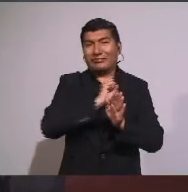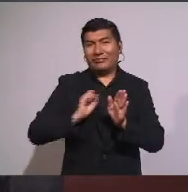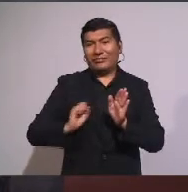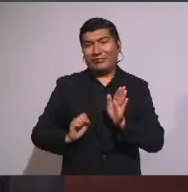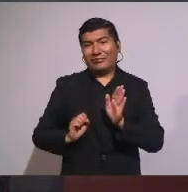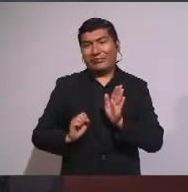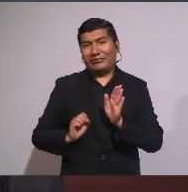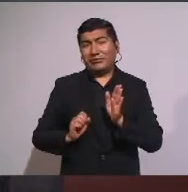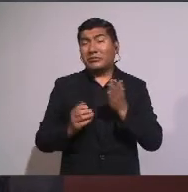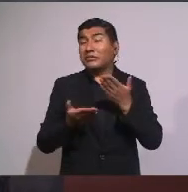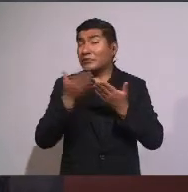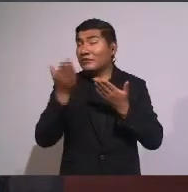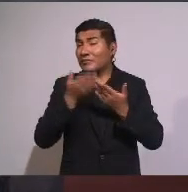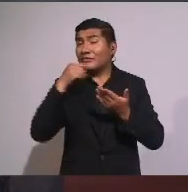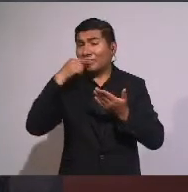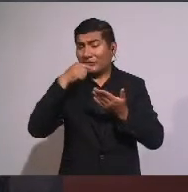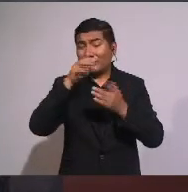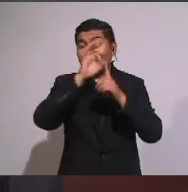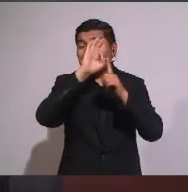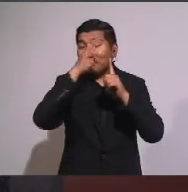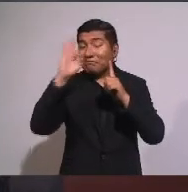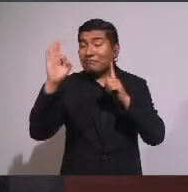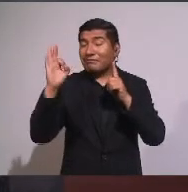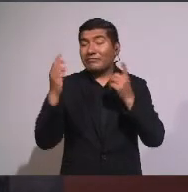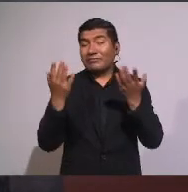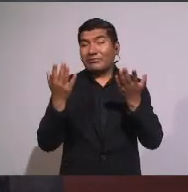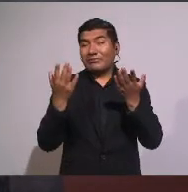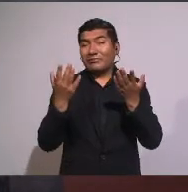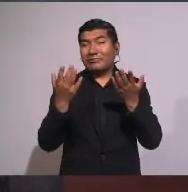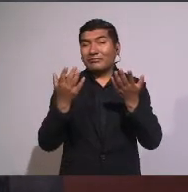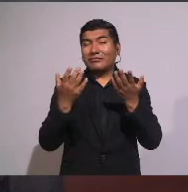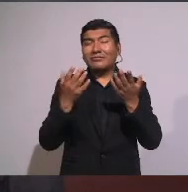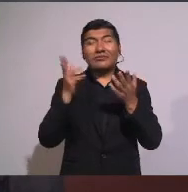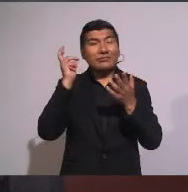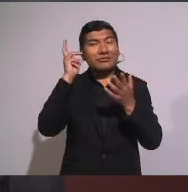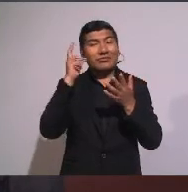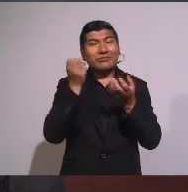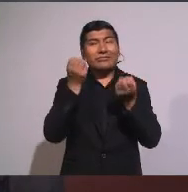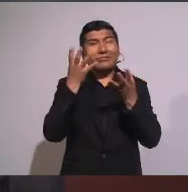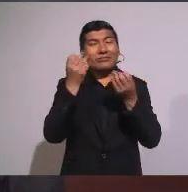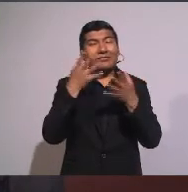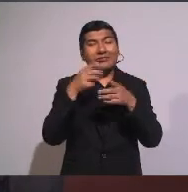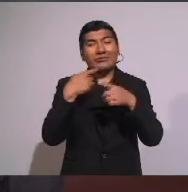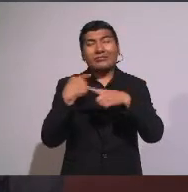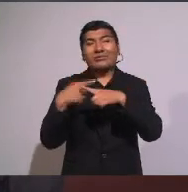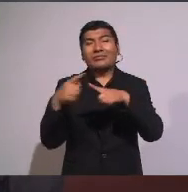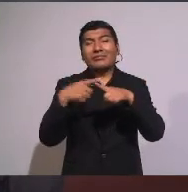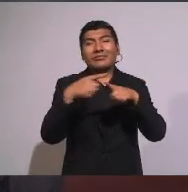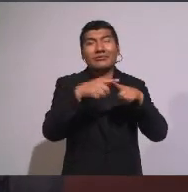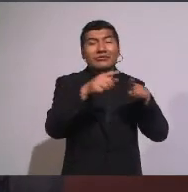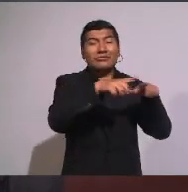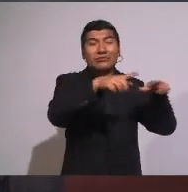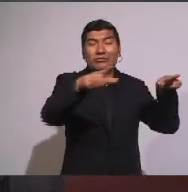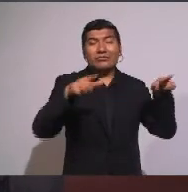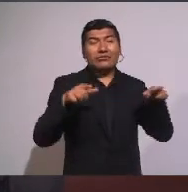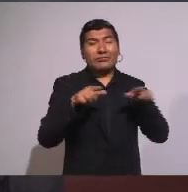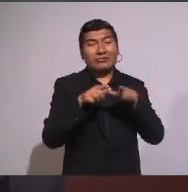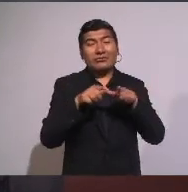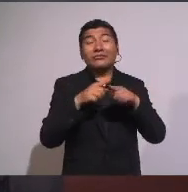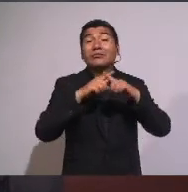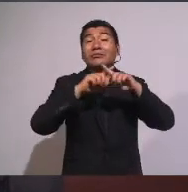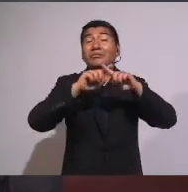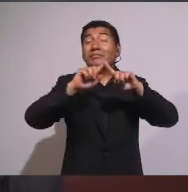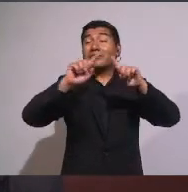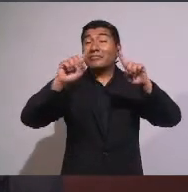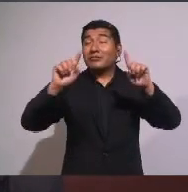Es fácil decir Esta frase Se oye mucho Por todos lados Pero por cierto